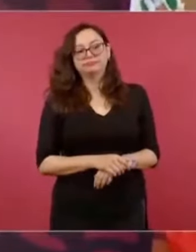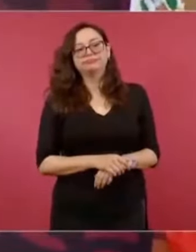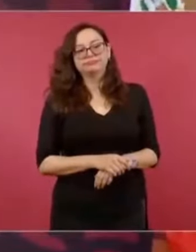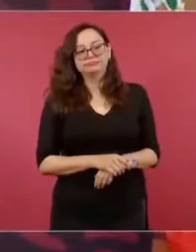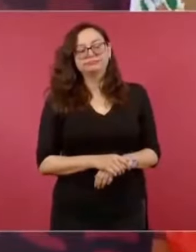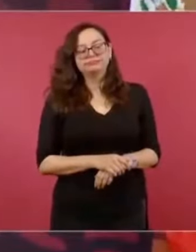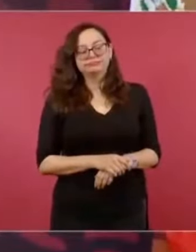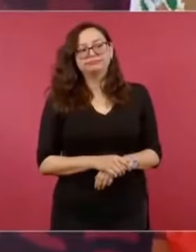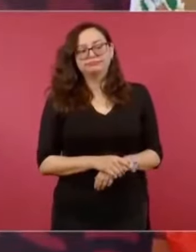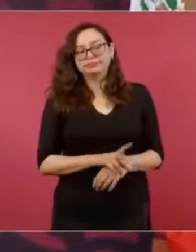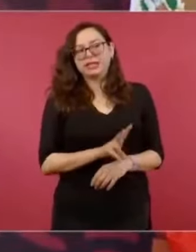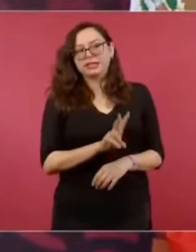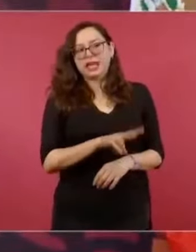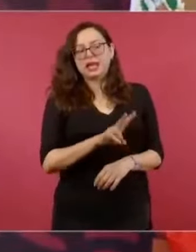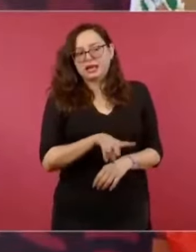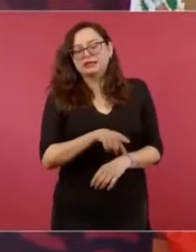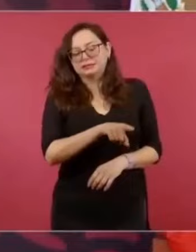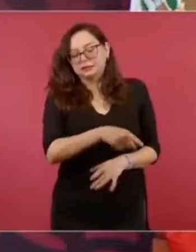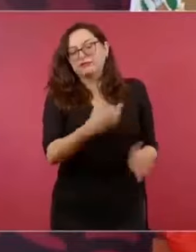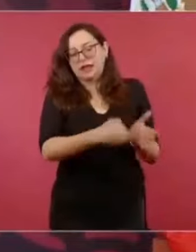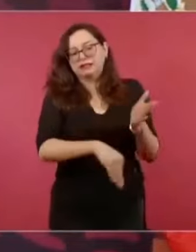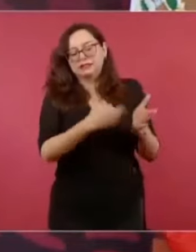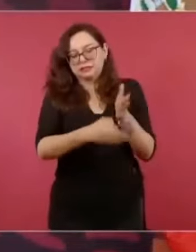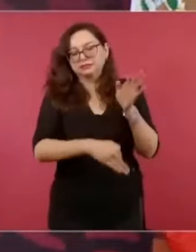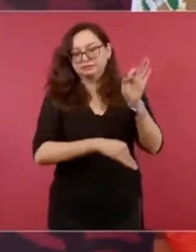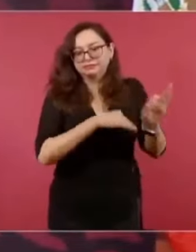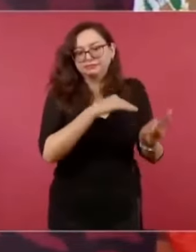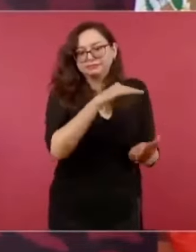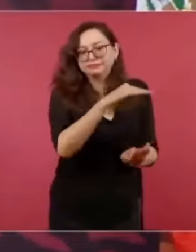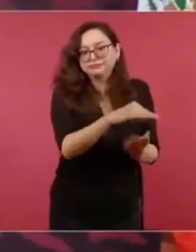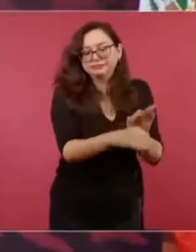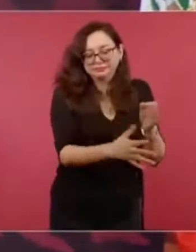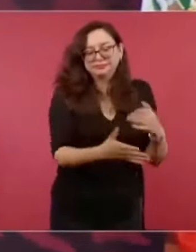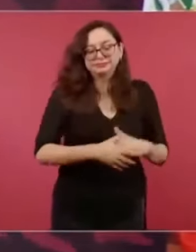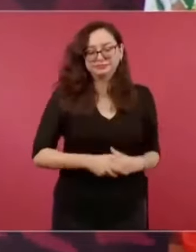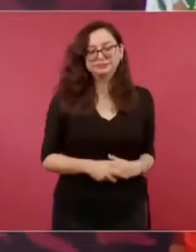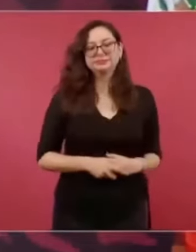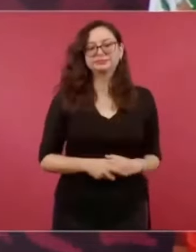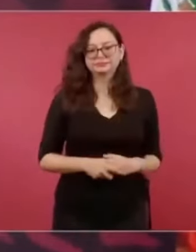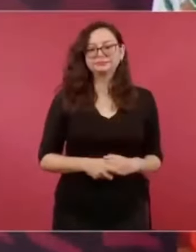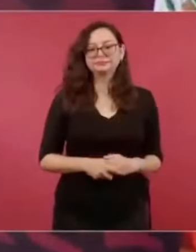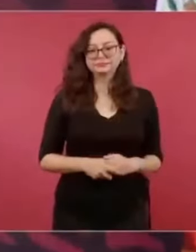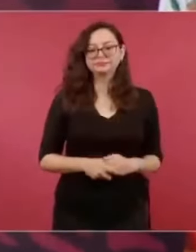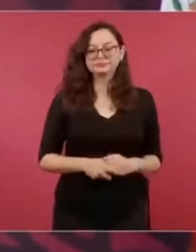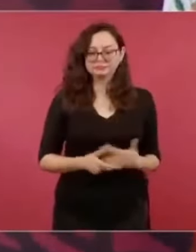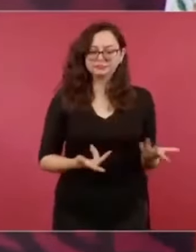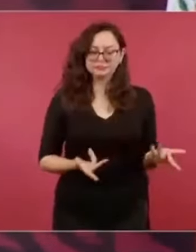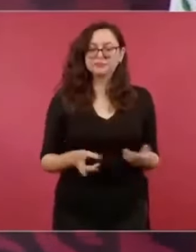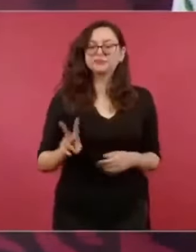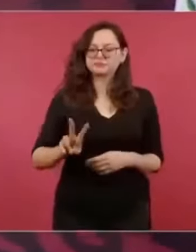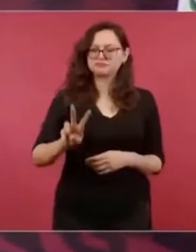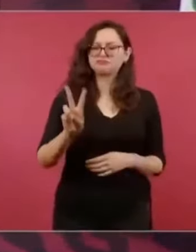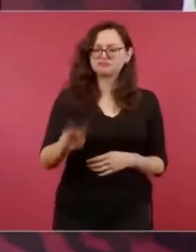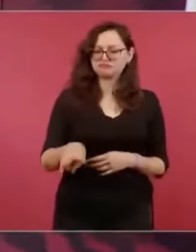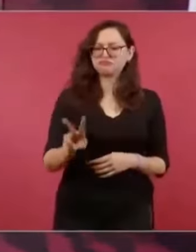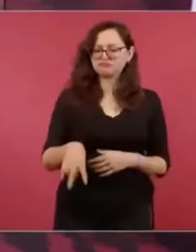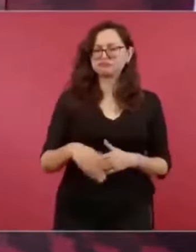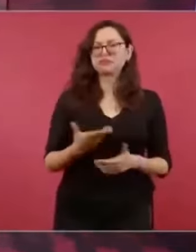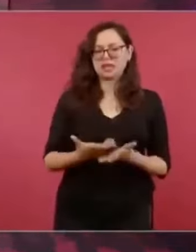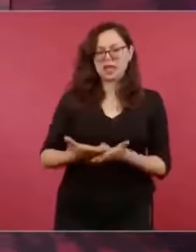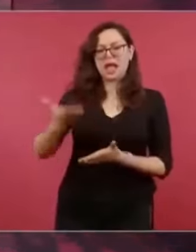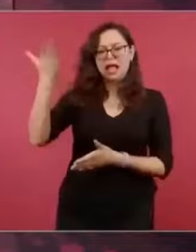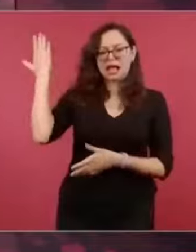Profundizando un poco sobre esto. Pues sí podían financiar la ley de Herodes,